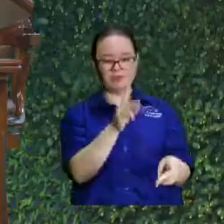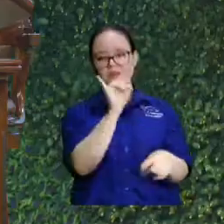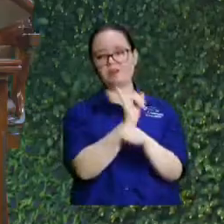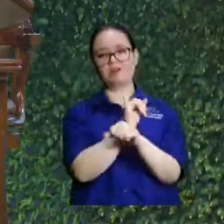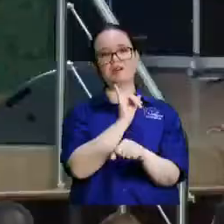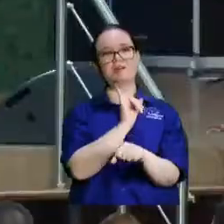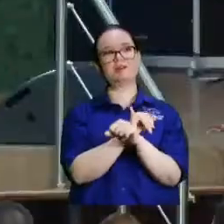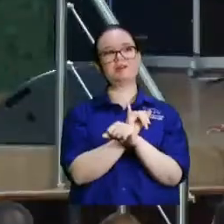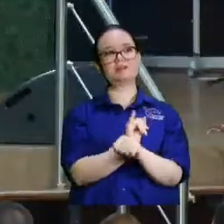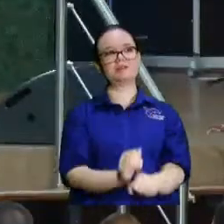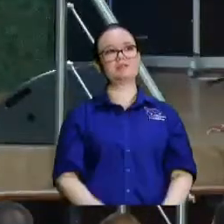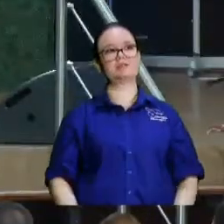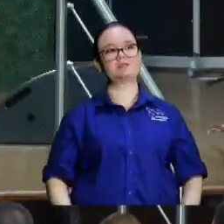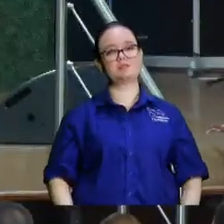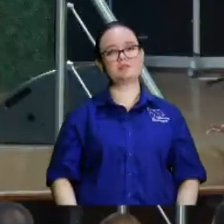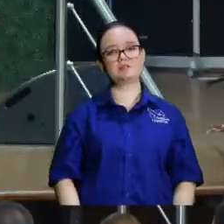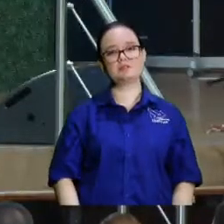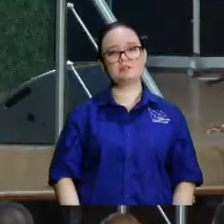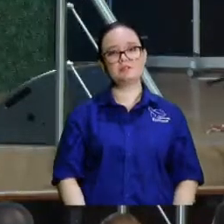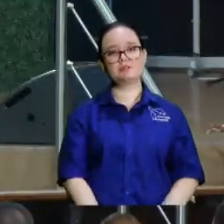congregan acá supuestamente